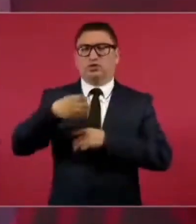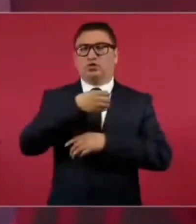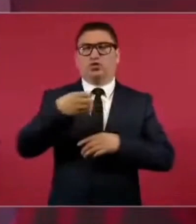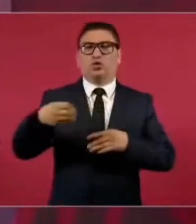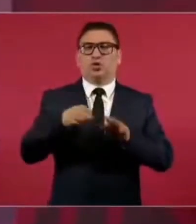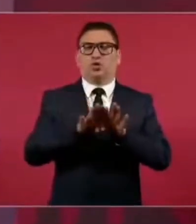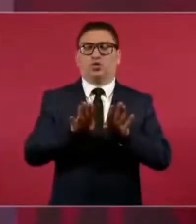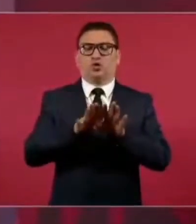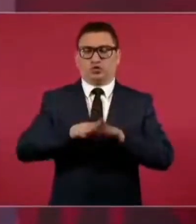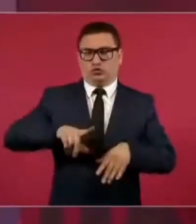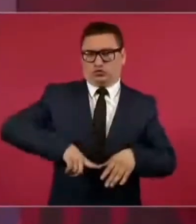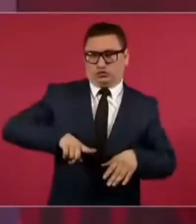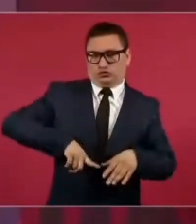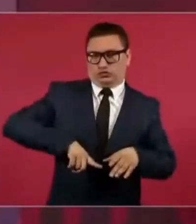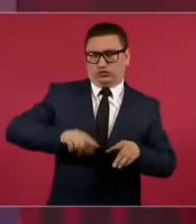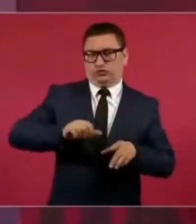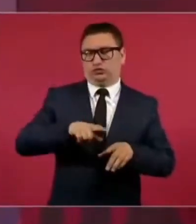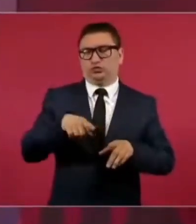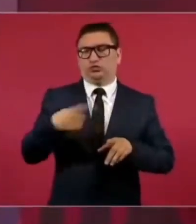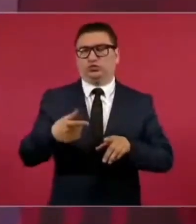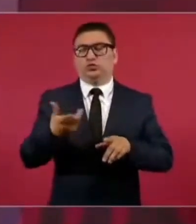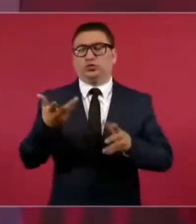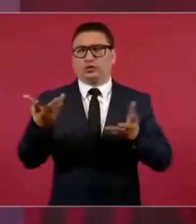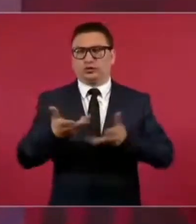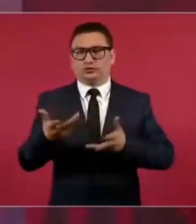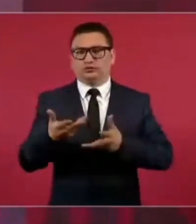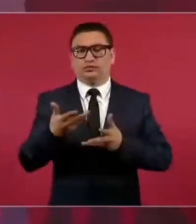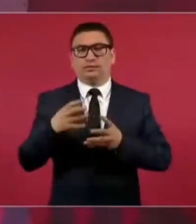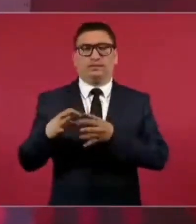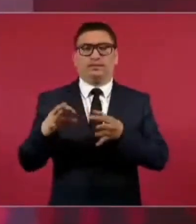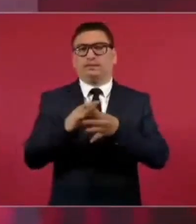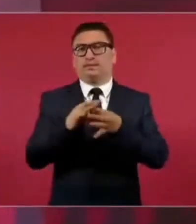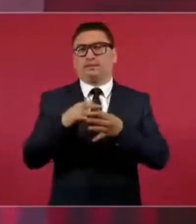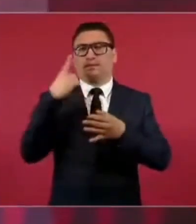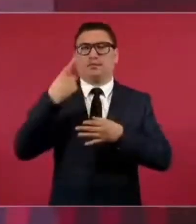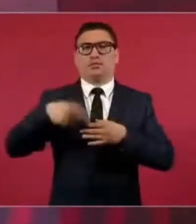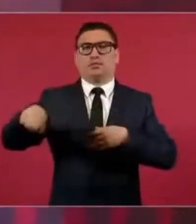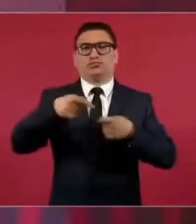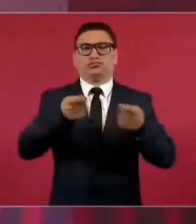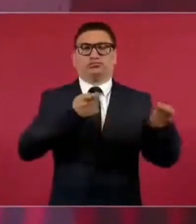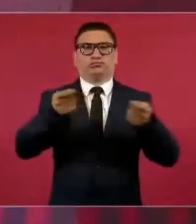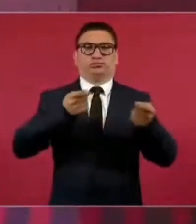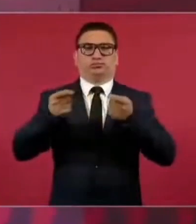gobierno para tener el control